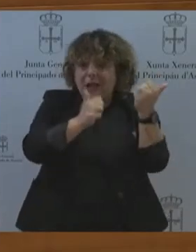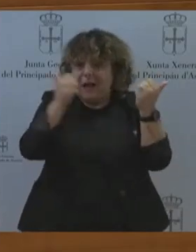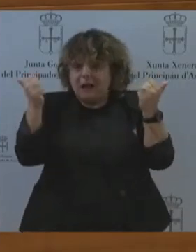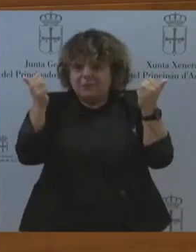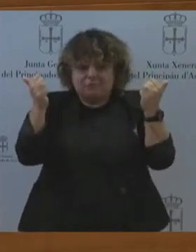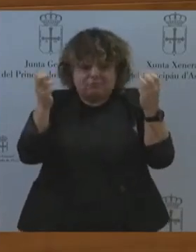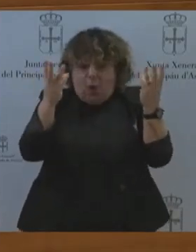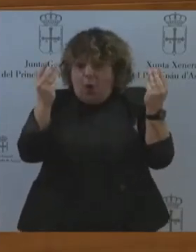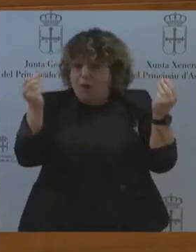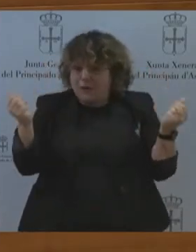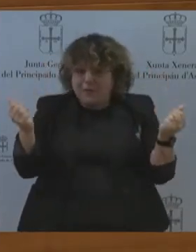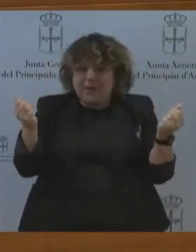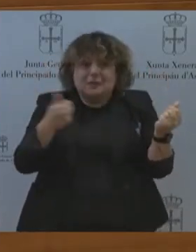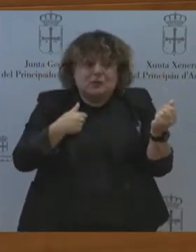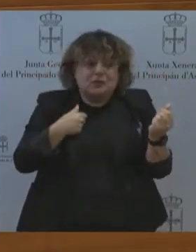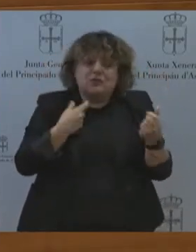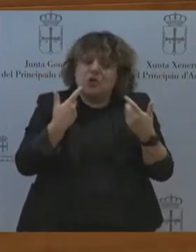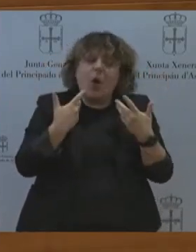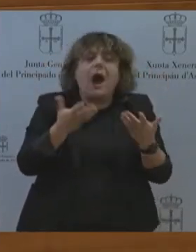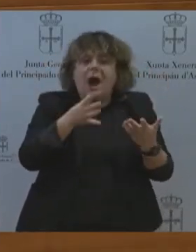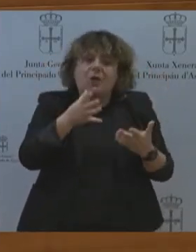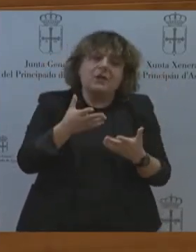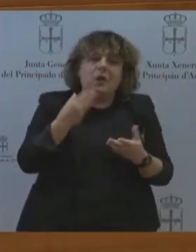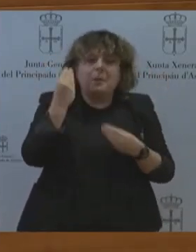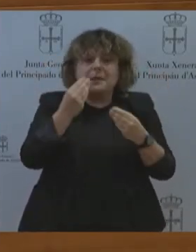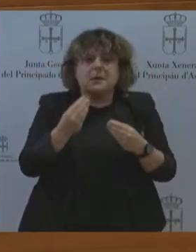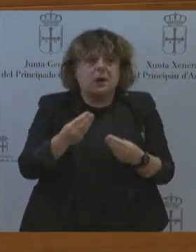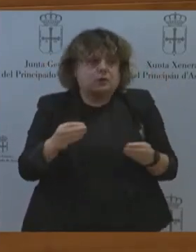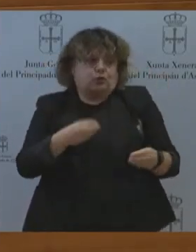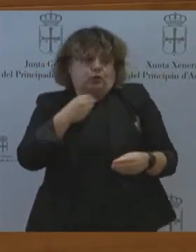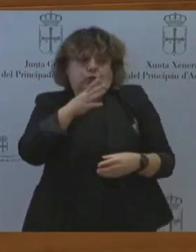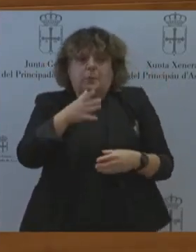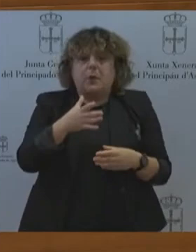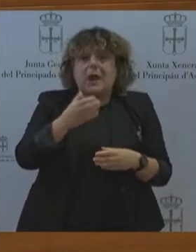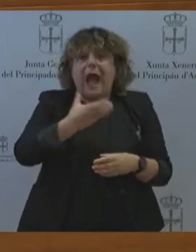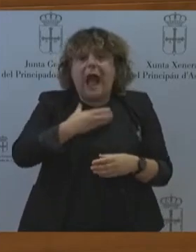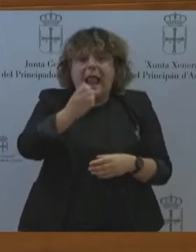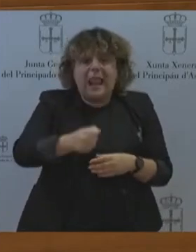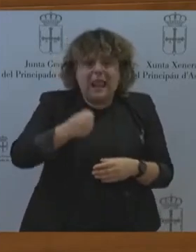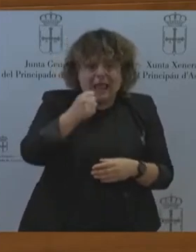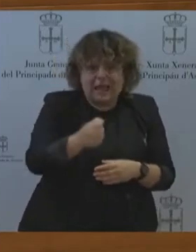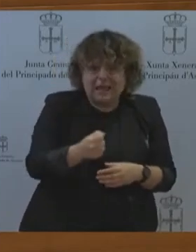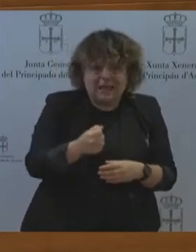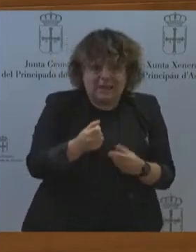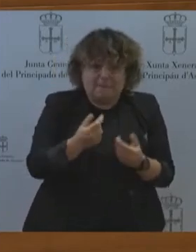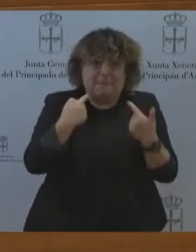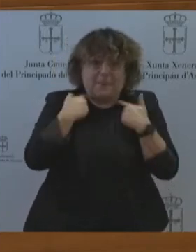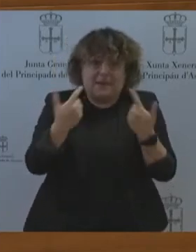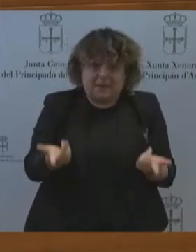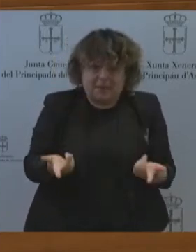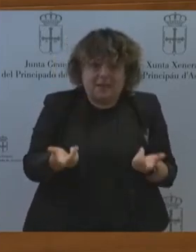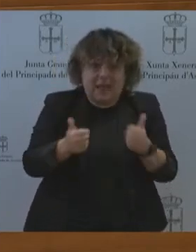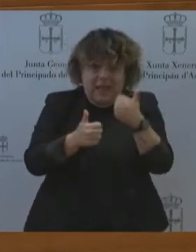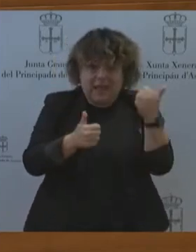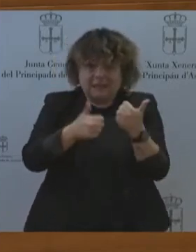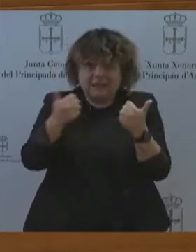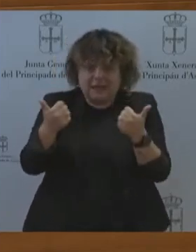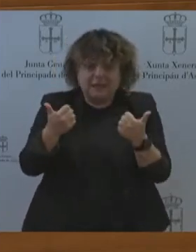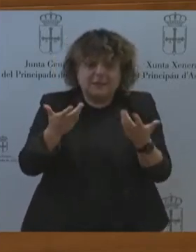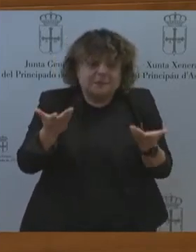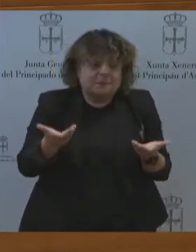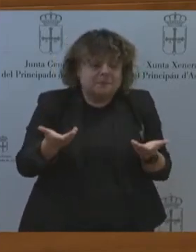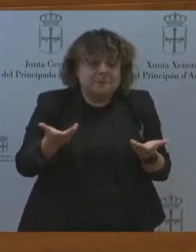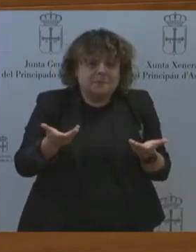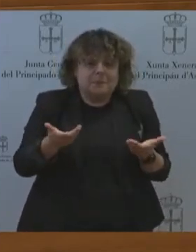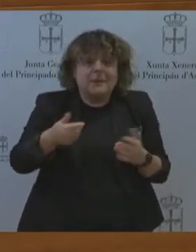se concentra la mayor parte de actividad agrícola y ganadera de Asturias. Puesto que el sanchismo ha incluido al